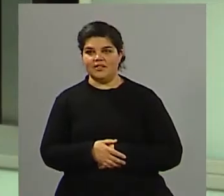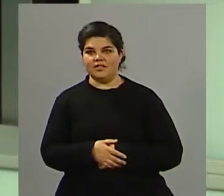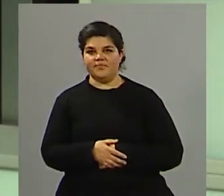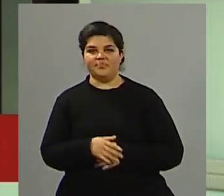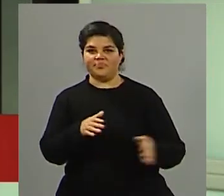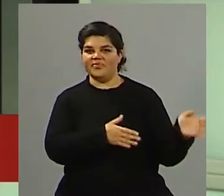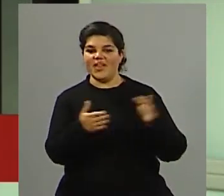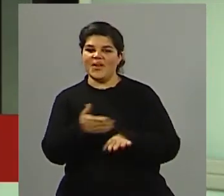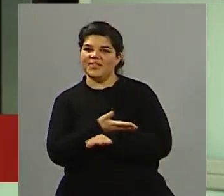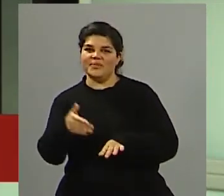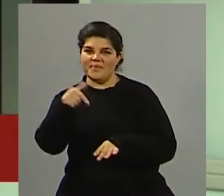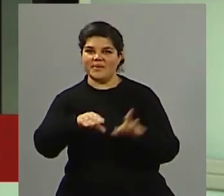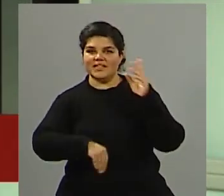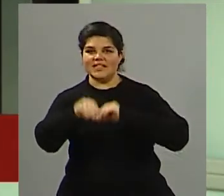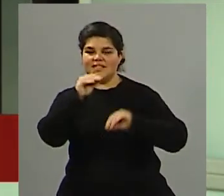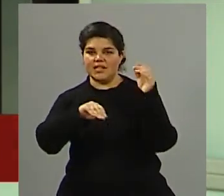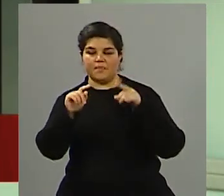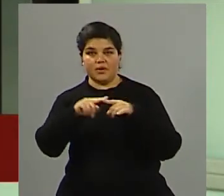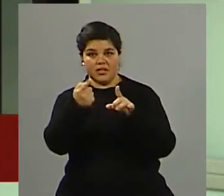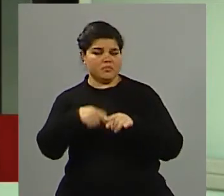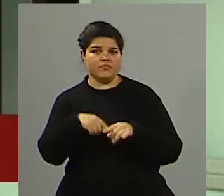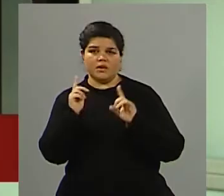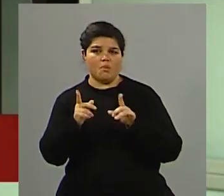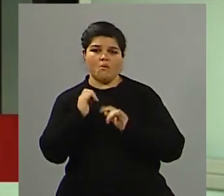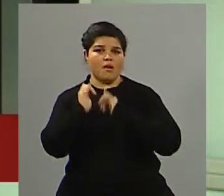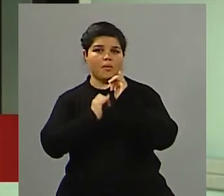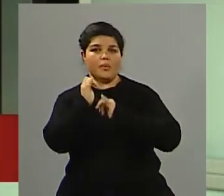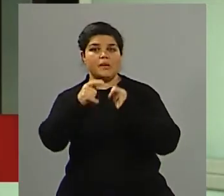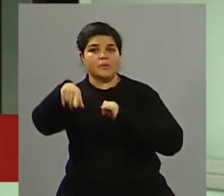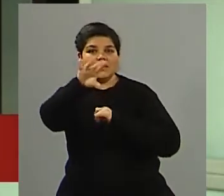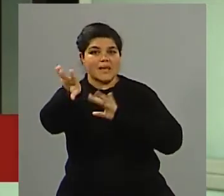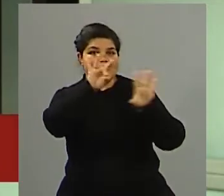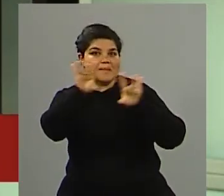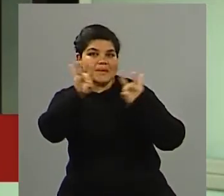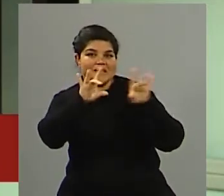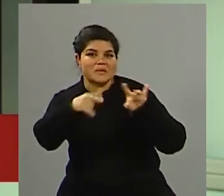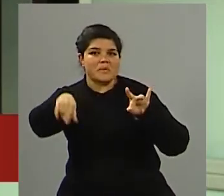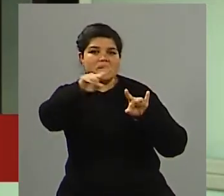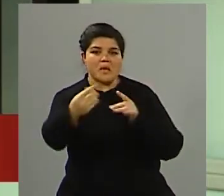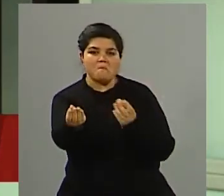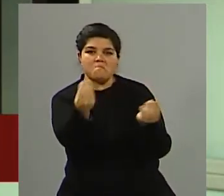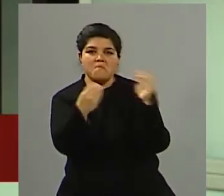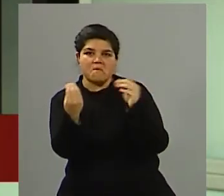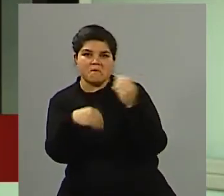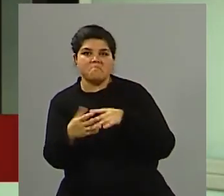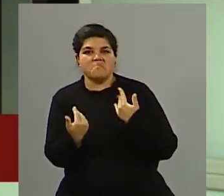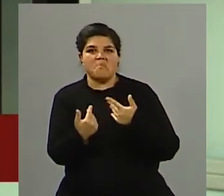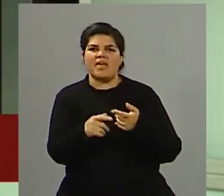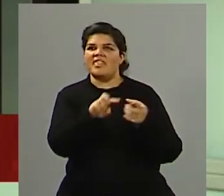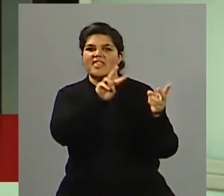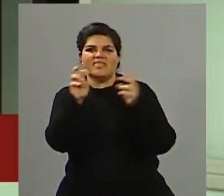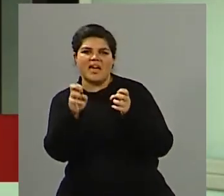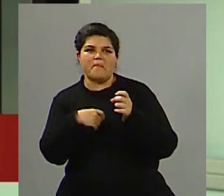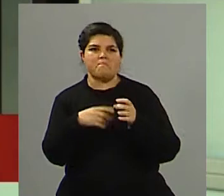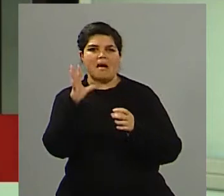Bueno, aquí estamos en chat político, como siempre decimos, la invitación para ustedes que están ahí del otro lado, que se sumen con nosotros, que nos planteen algún